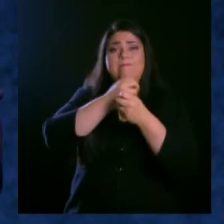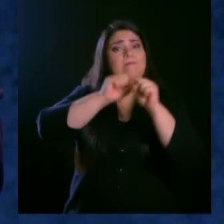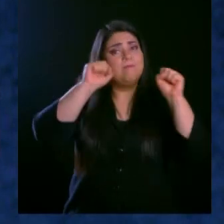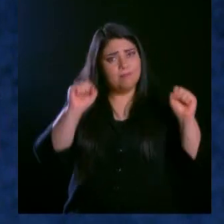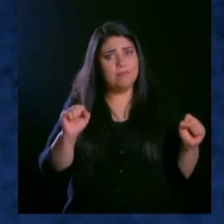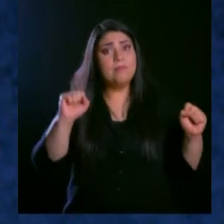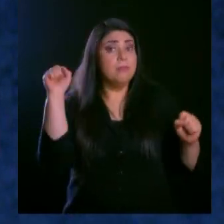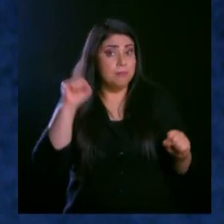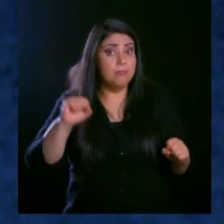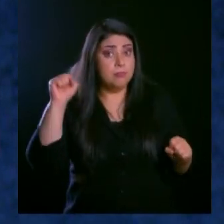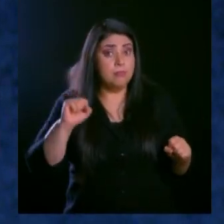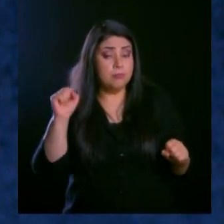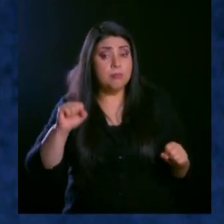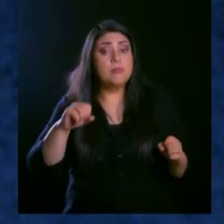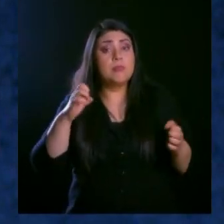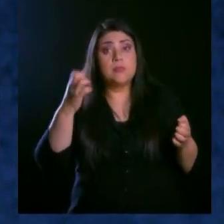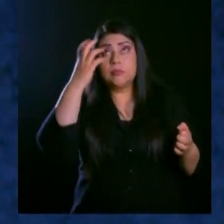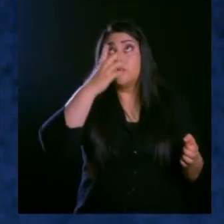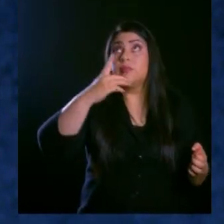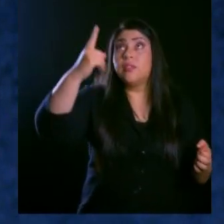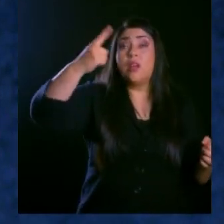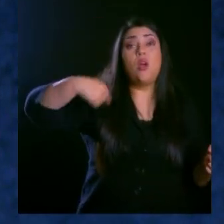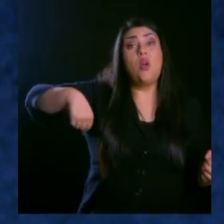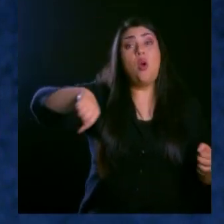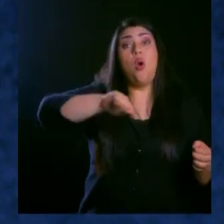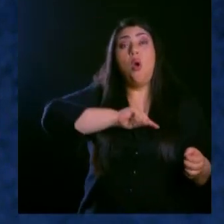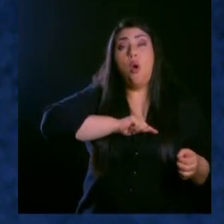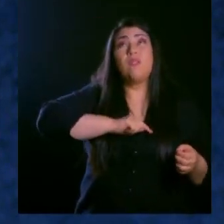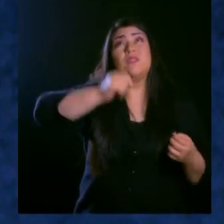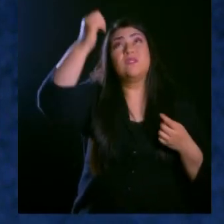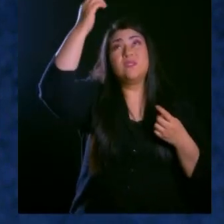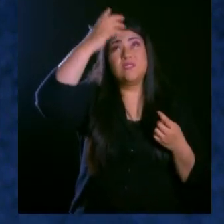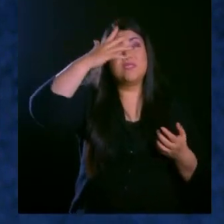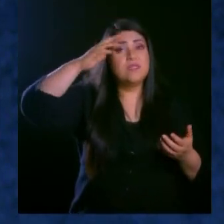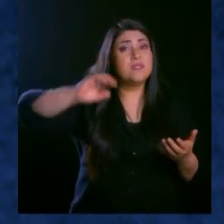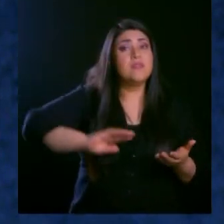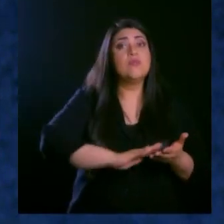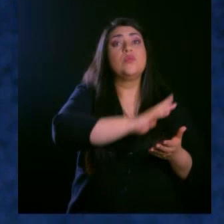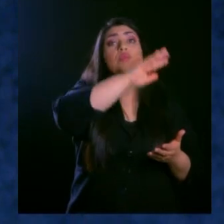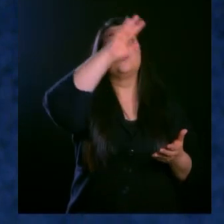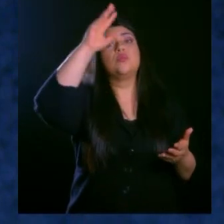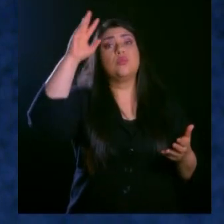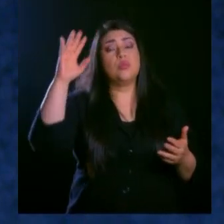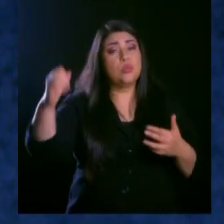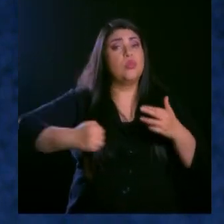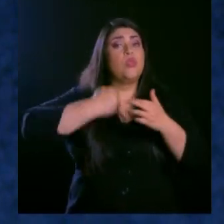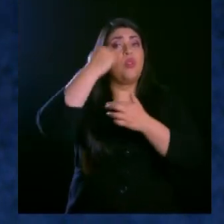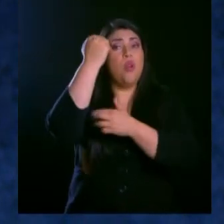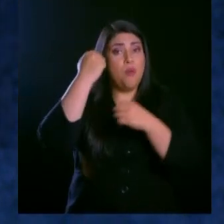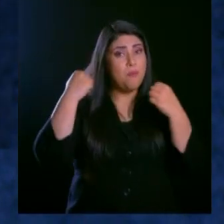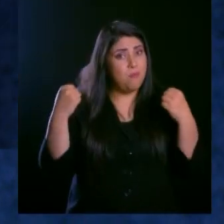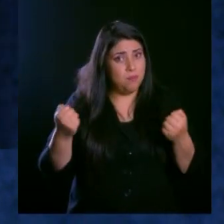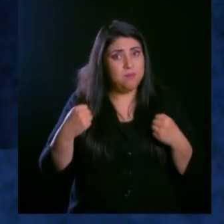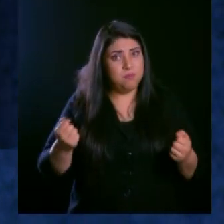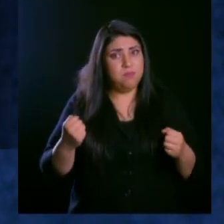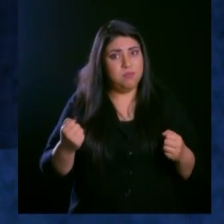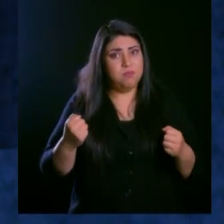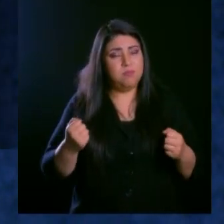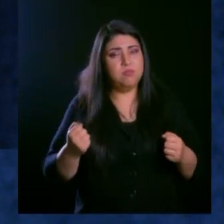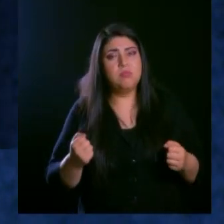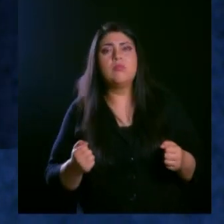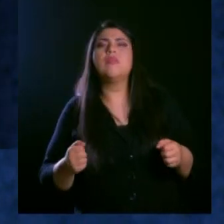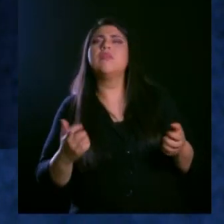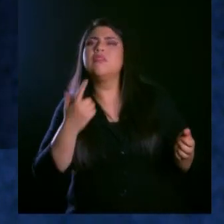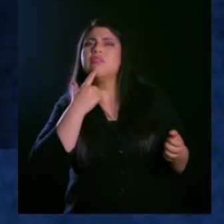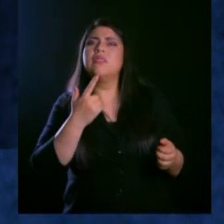Señor nos reviste de su gloria, de su poder, para hacer algo. Dice, recibiréis poder,